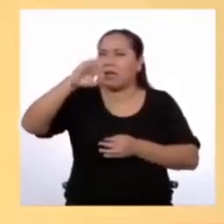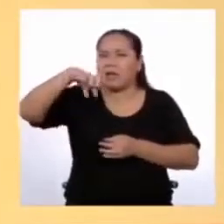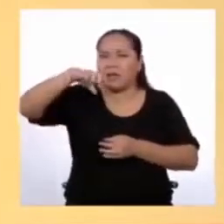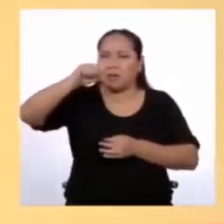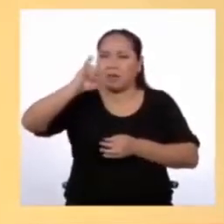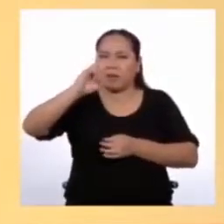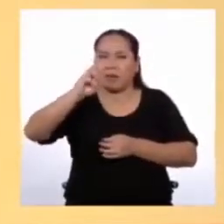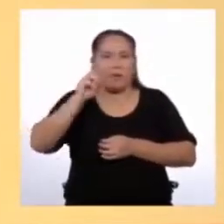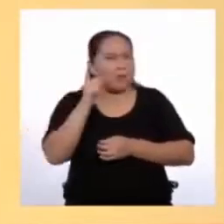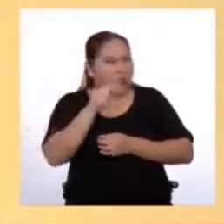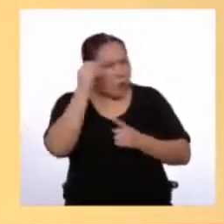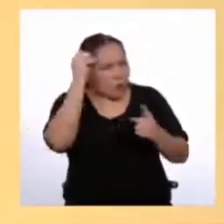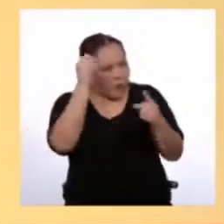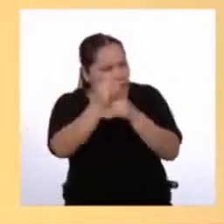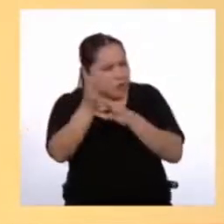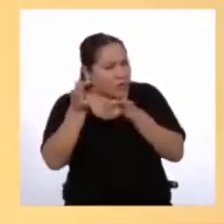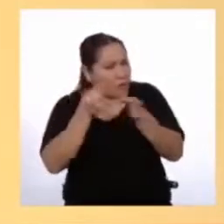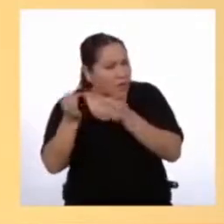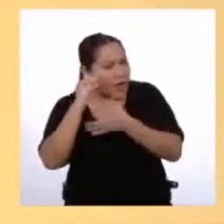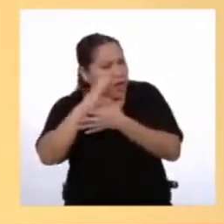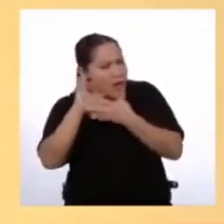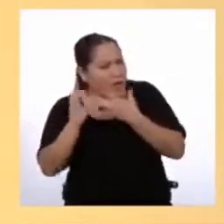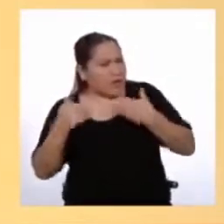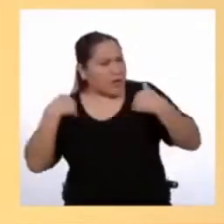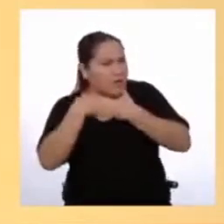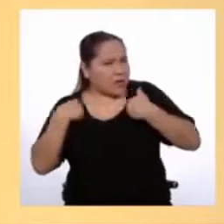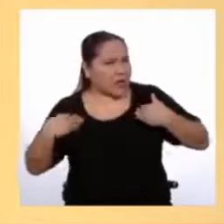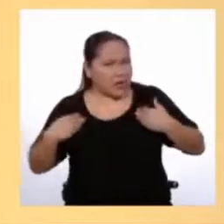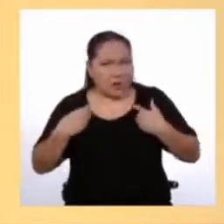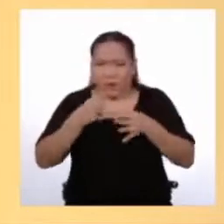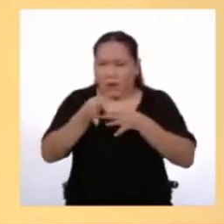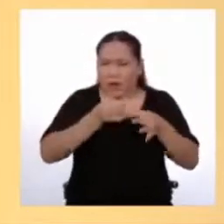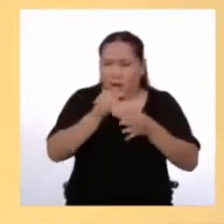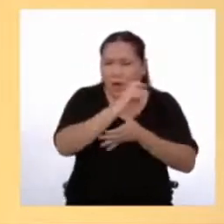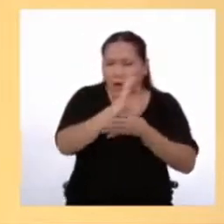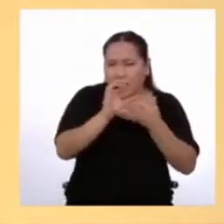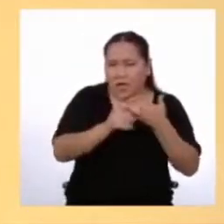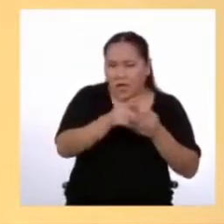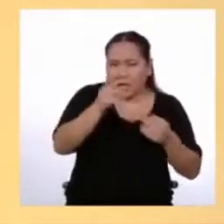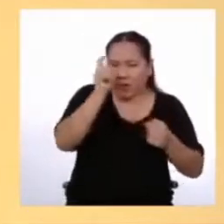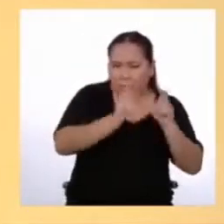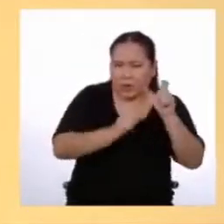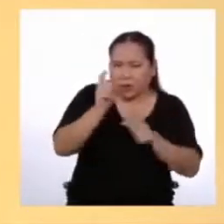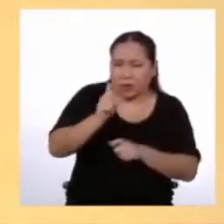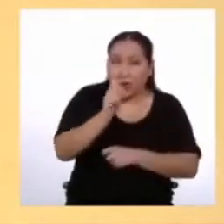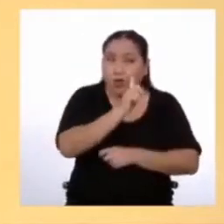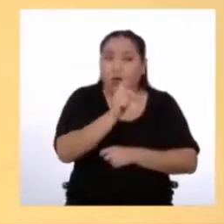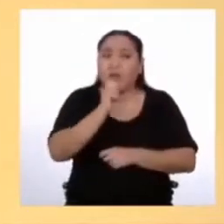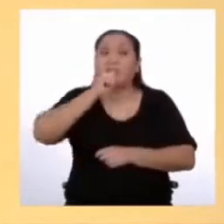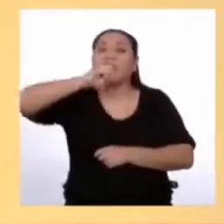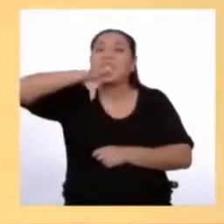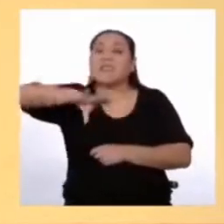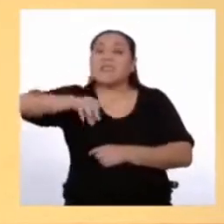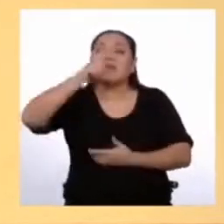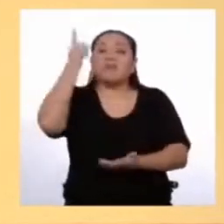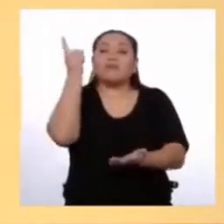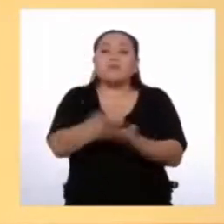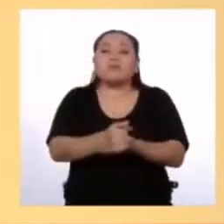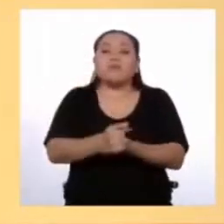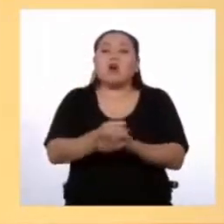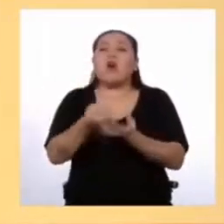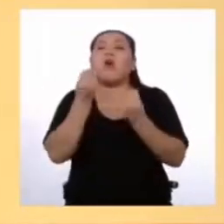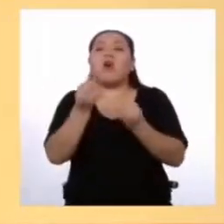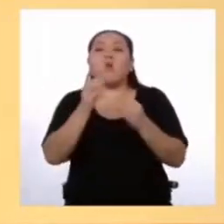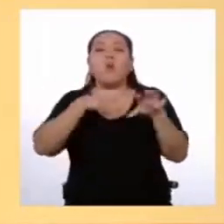animales o la situación de las personas con respecto a ellas Sino más bien indicarles a las personas cómo